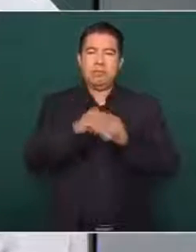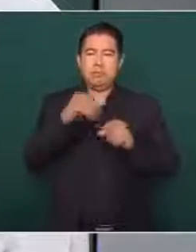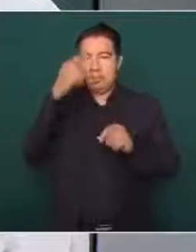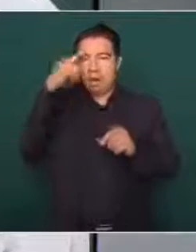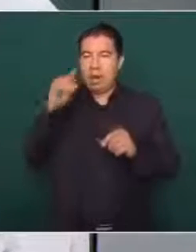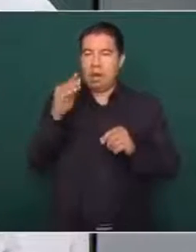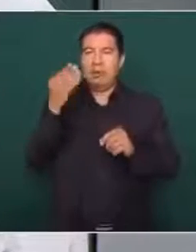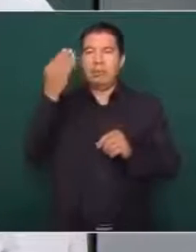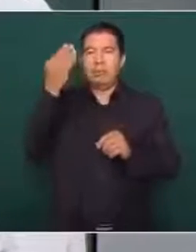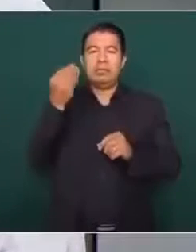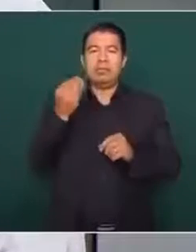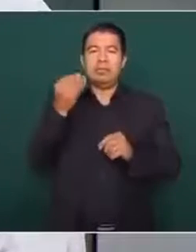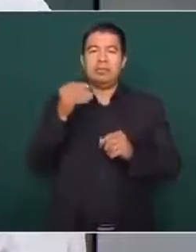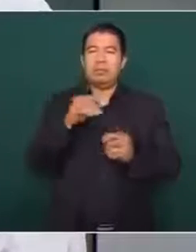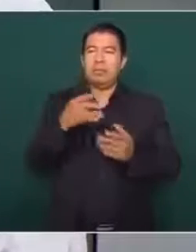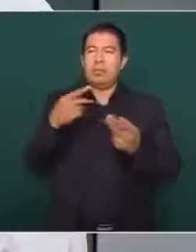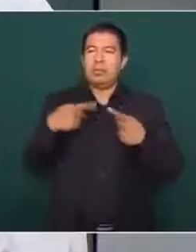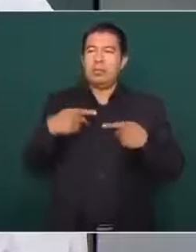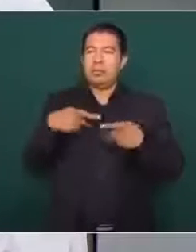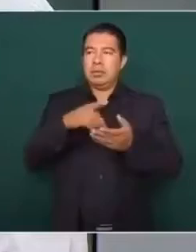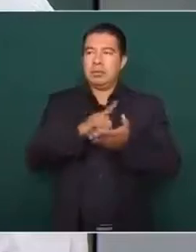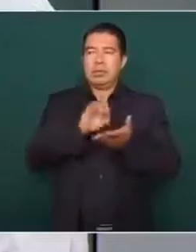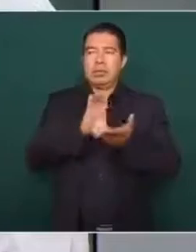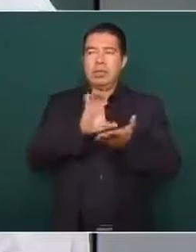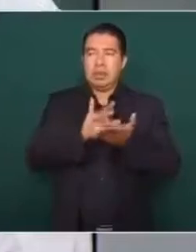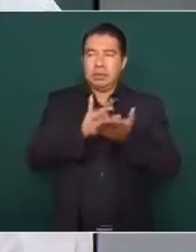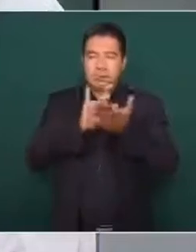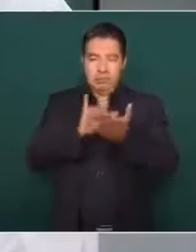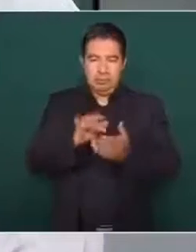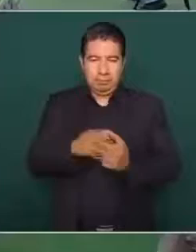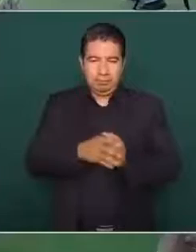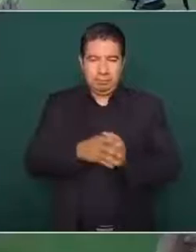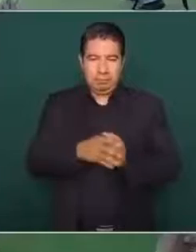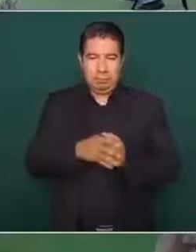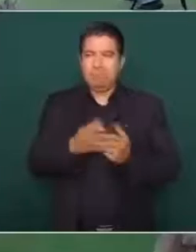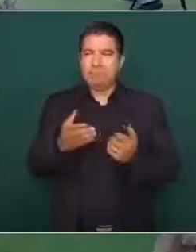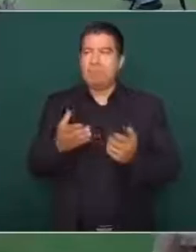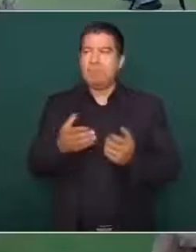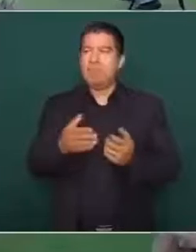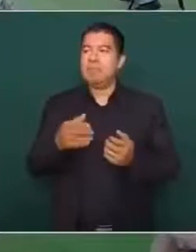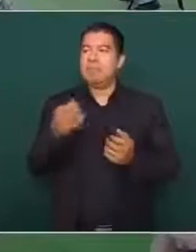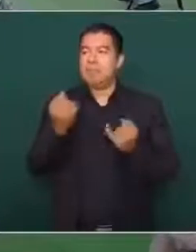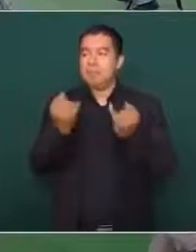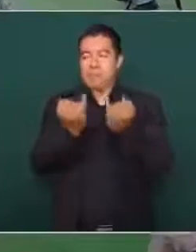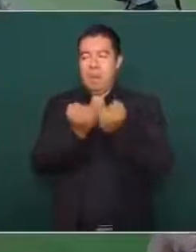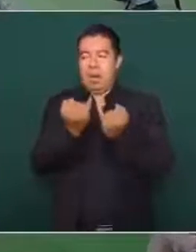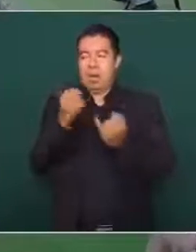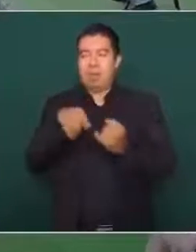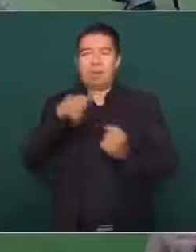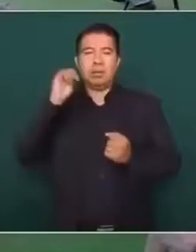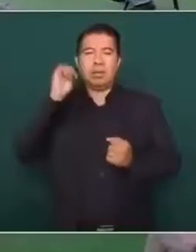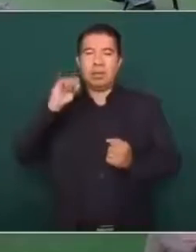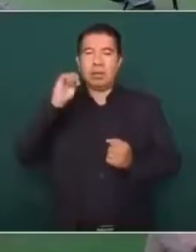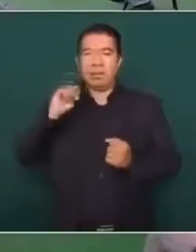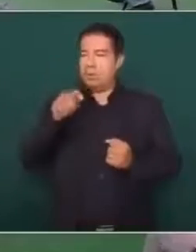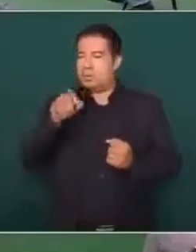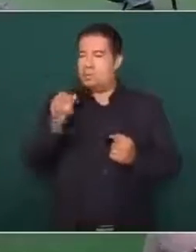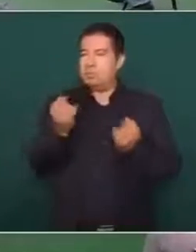pensión para personas con discapacidad. Yo creo que aquí en Tabasco va a ser lo mismo.